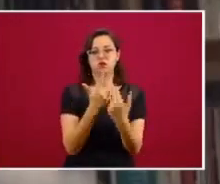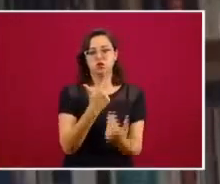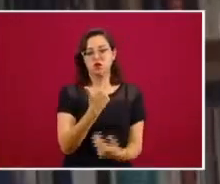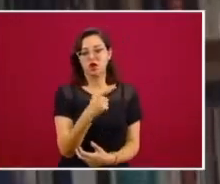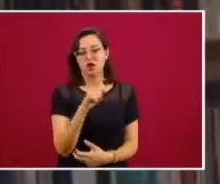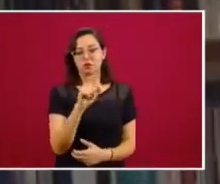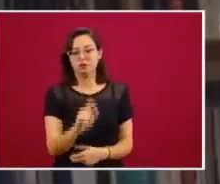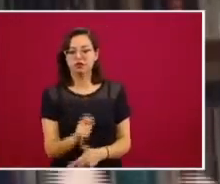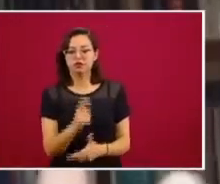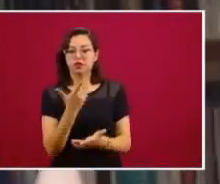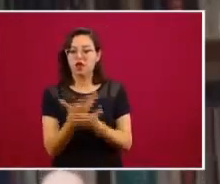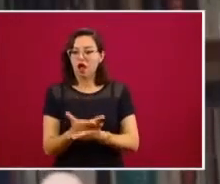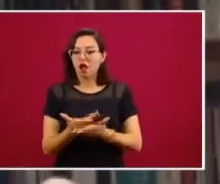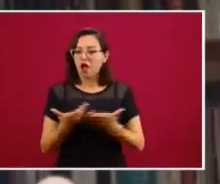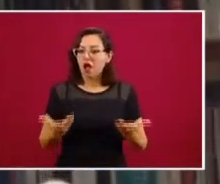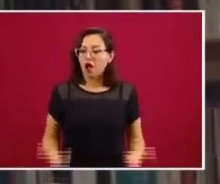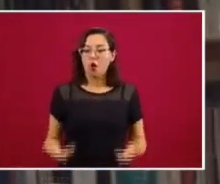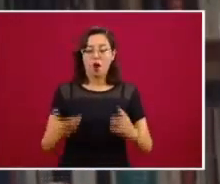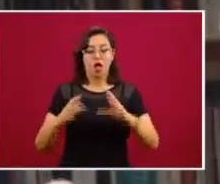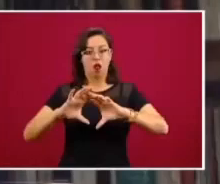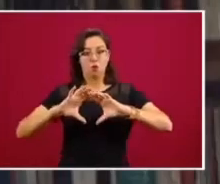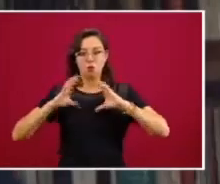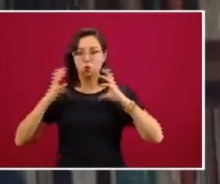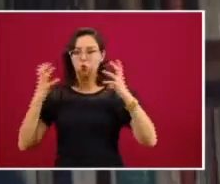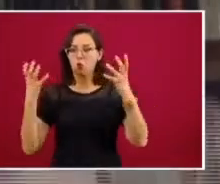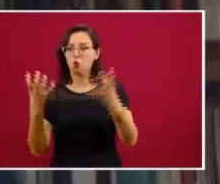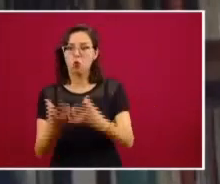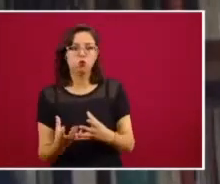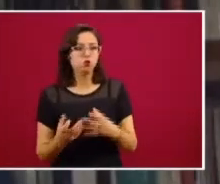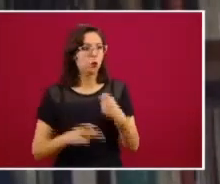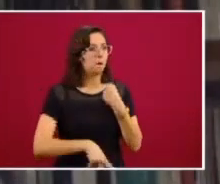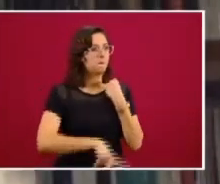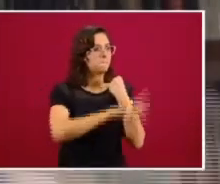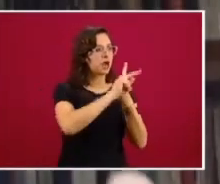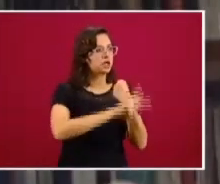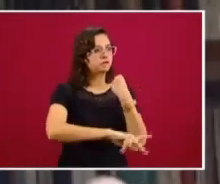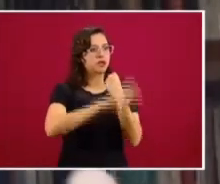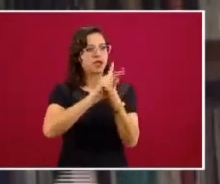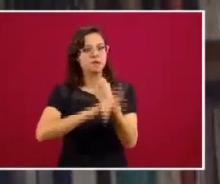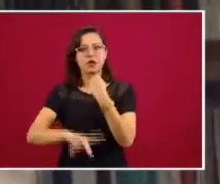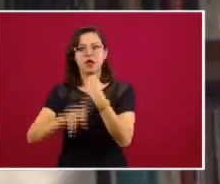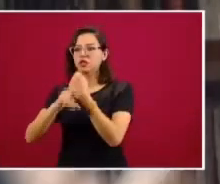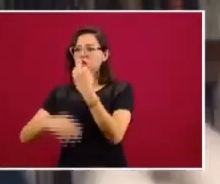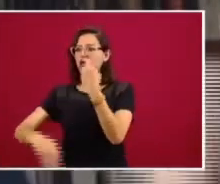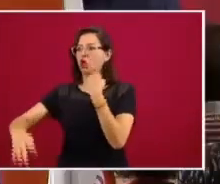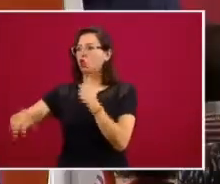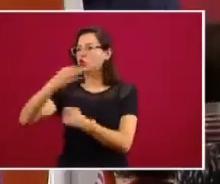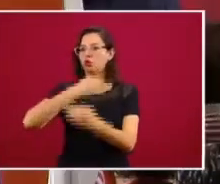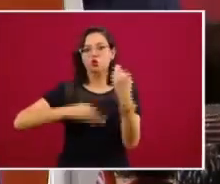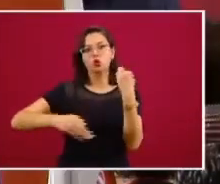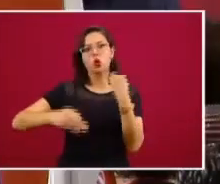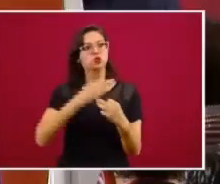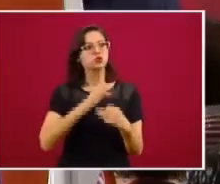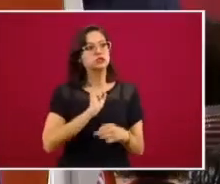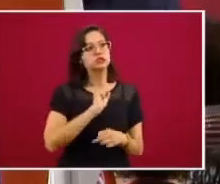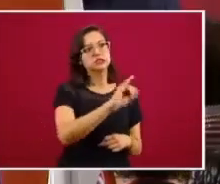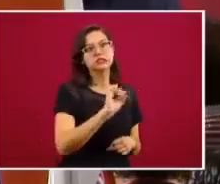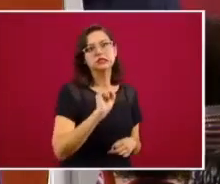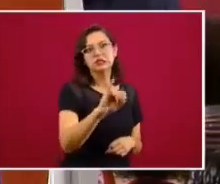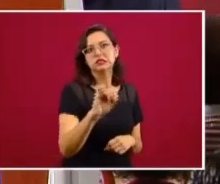amplísima aceptación en todos los países, prácticamente ahora sí que en casi todo el mundo,